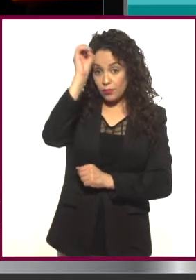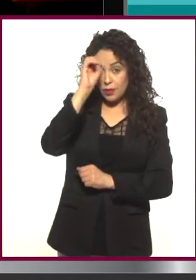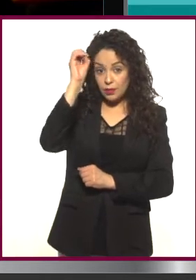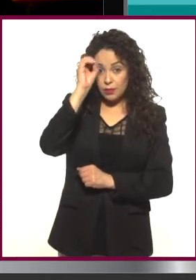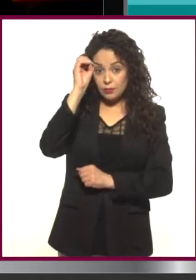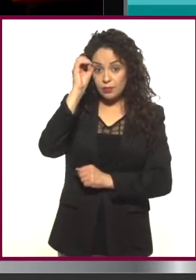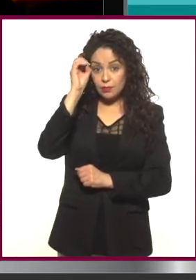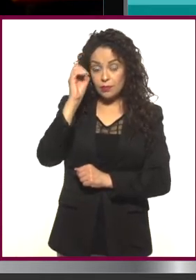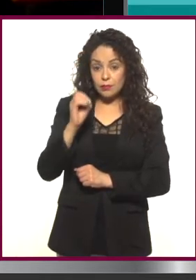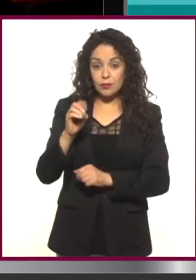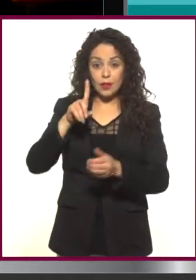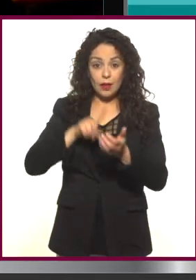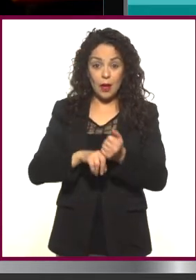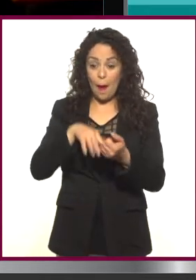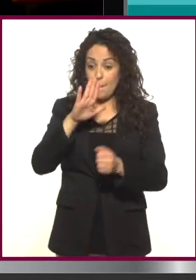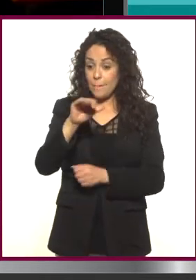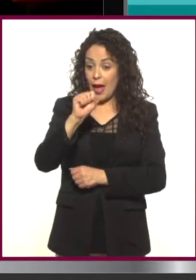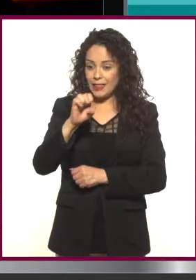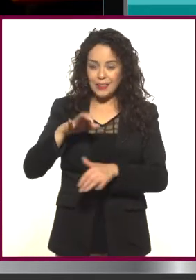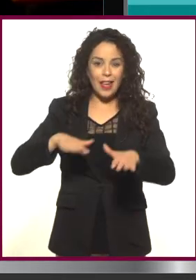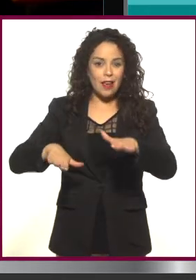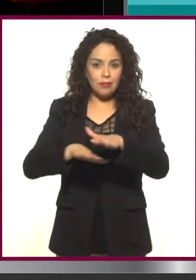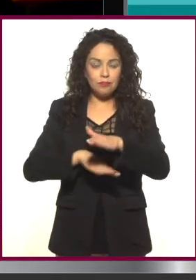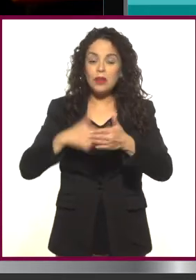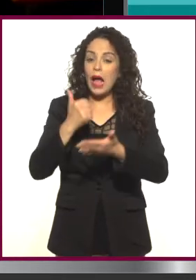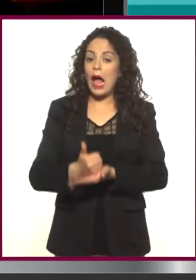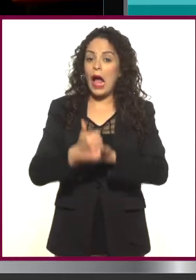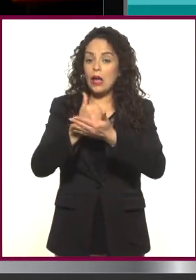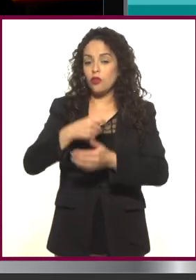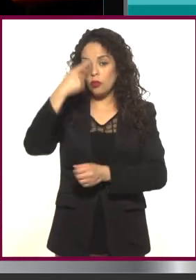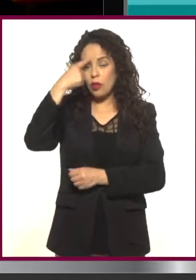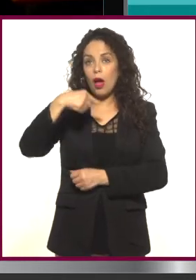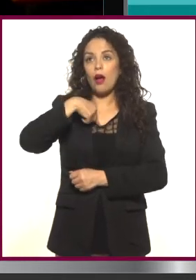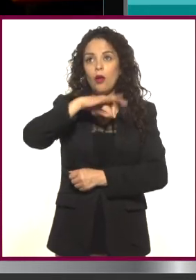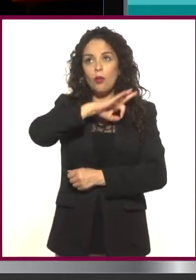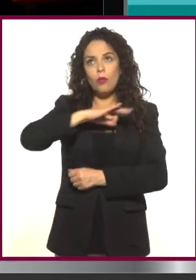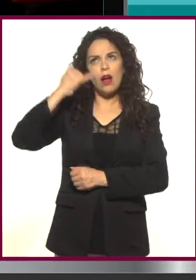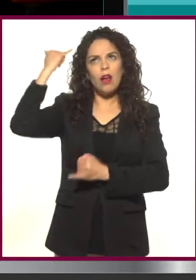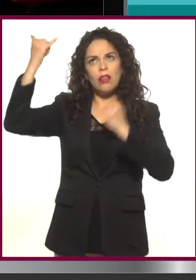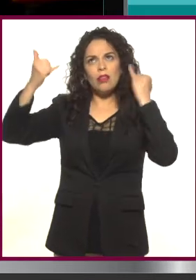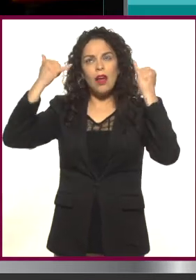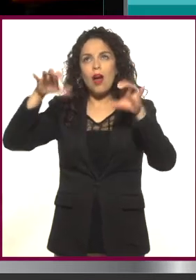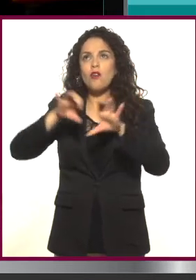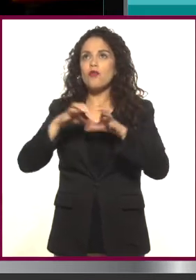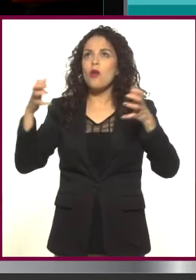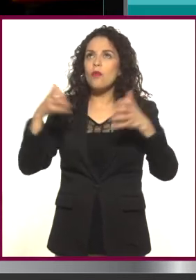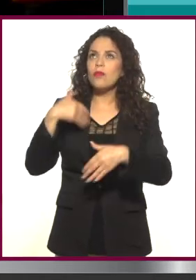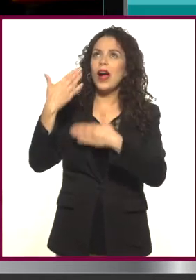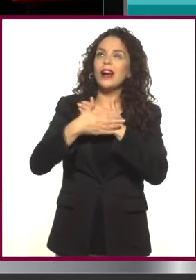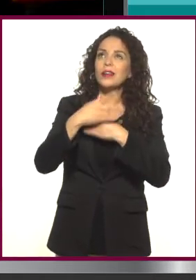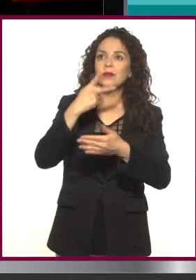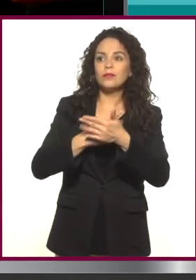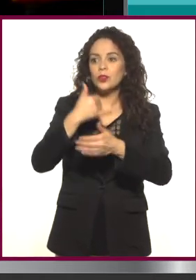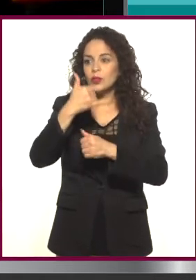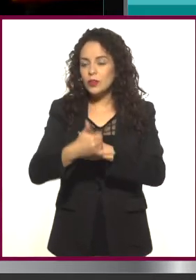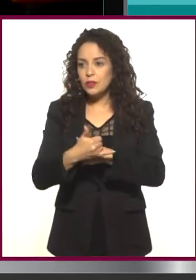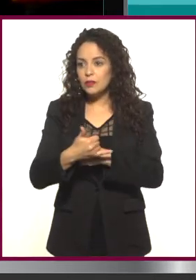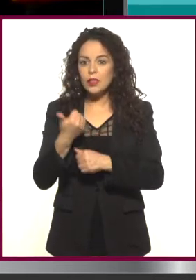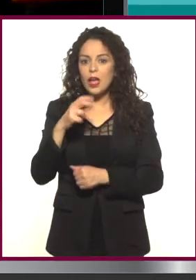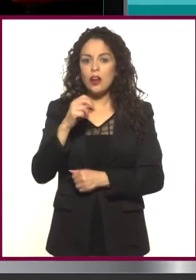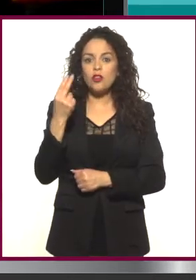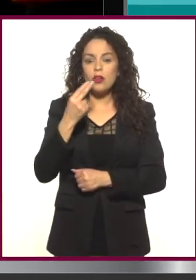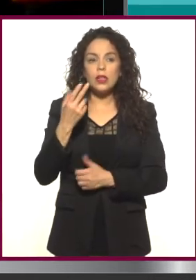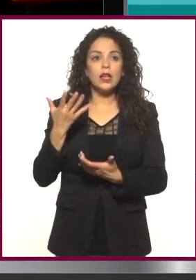como base ayuda a que yo pueda imaginar proyectos. Porque no tengo que pensar, híjoles, ¿cómo vamos a subir